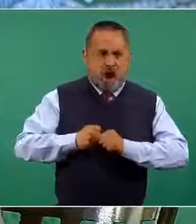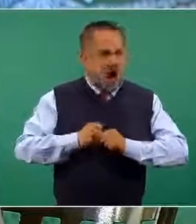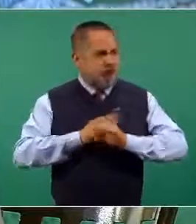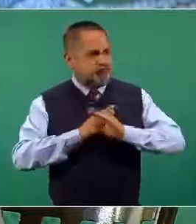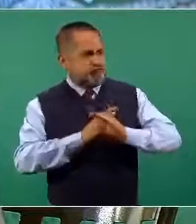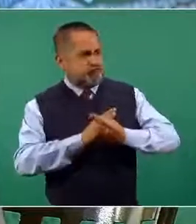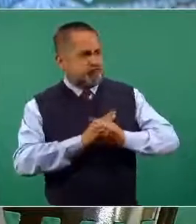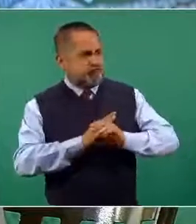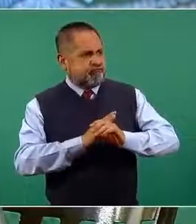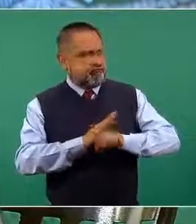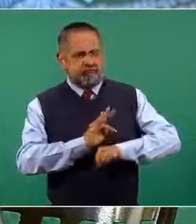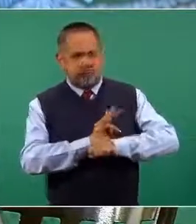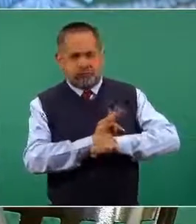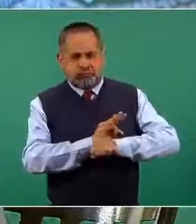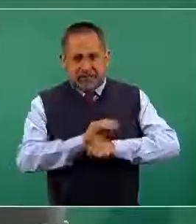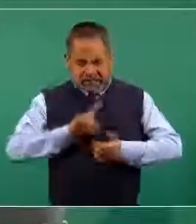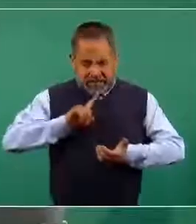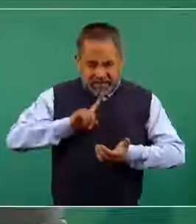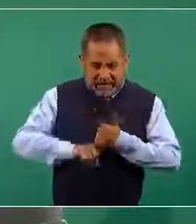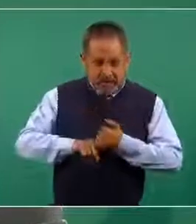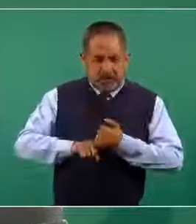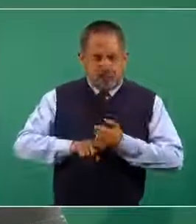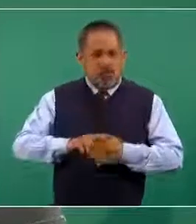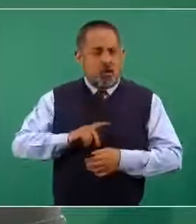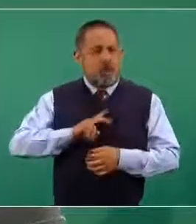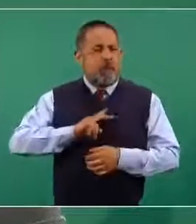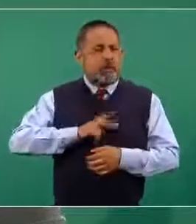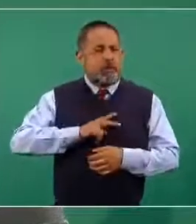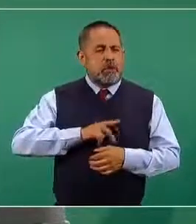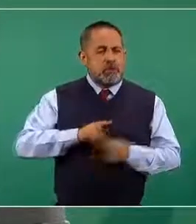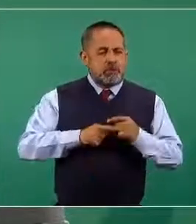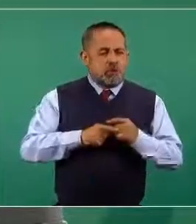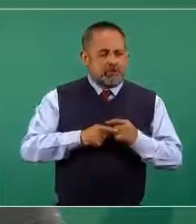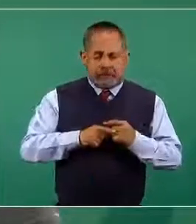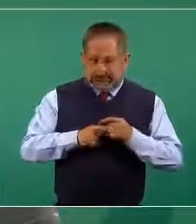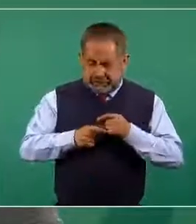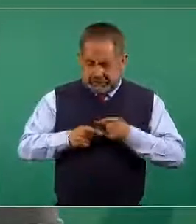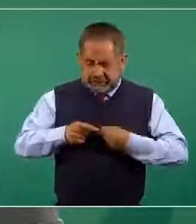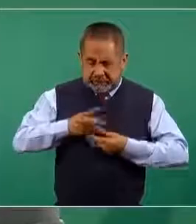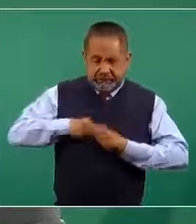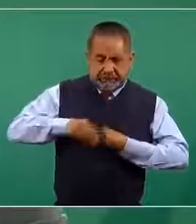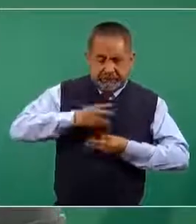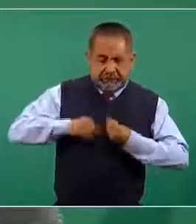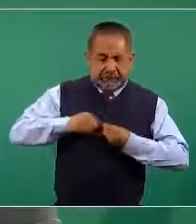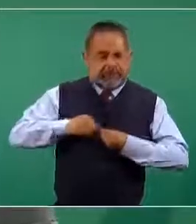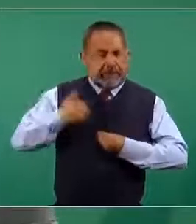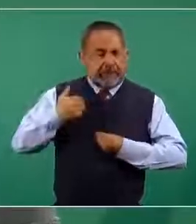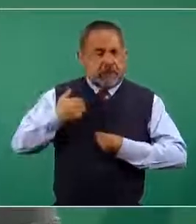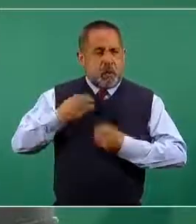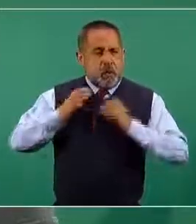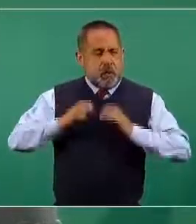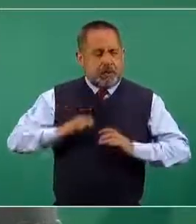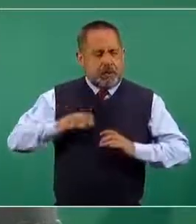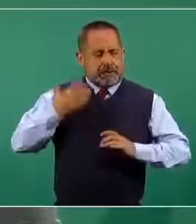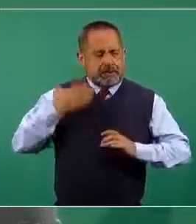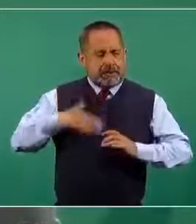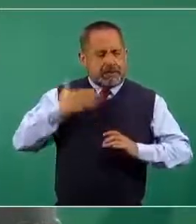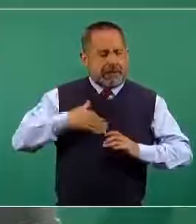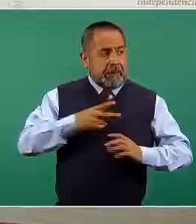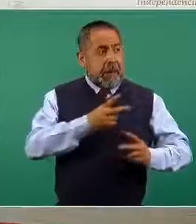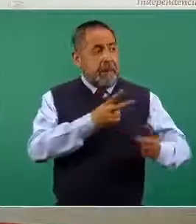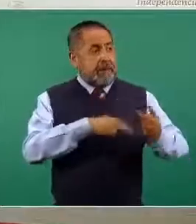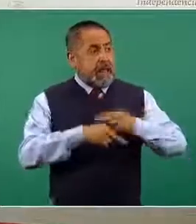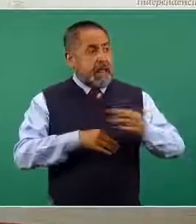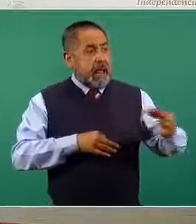las copias de esta fotografía del virus para que su cuerpo lo reconozca